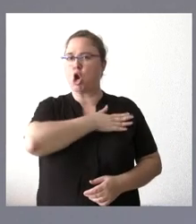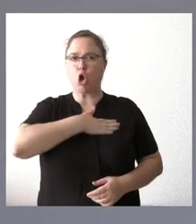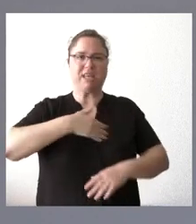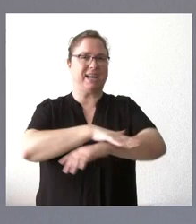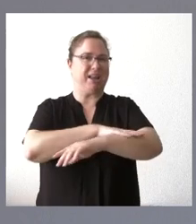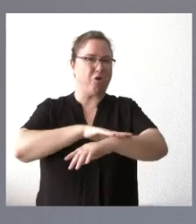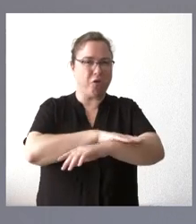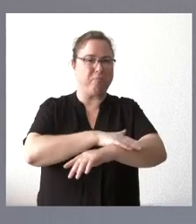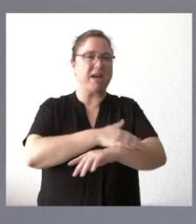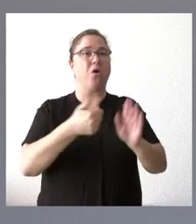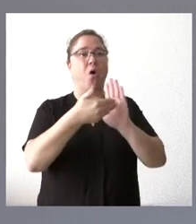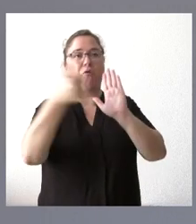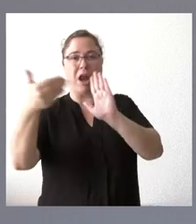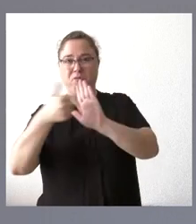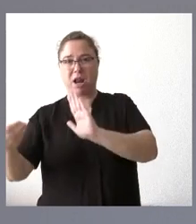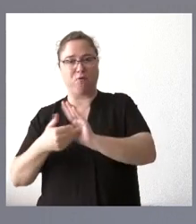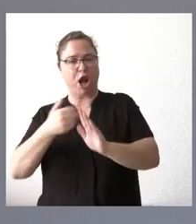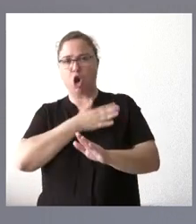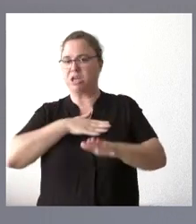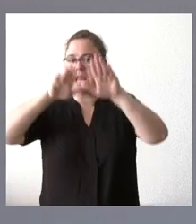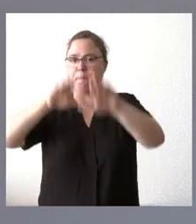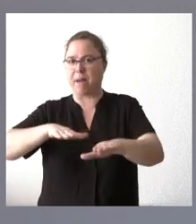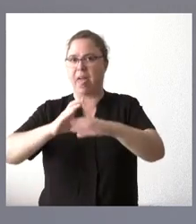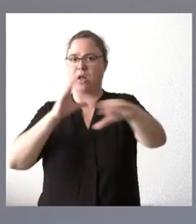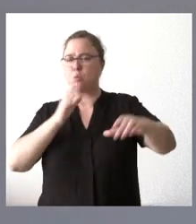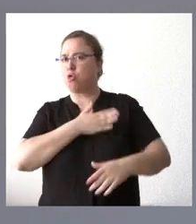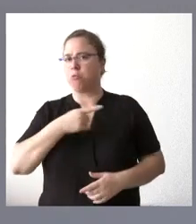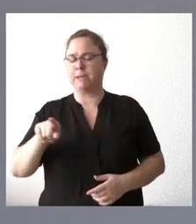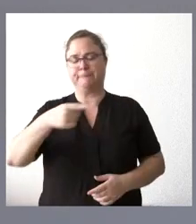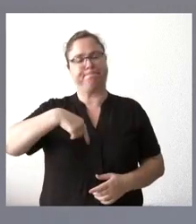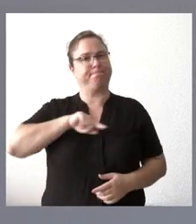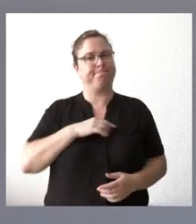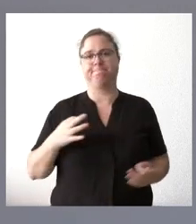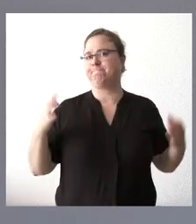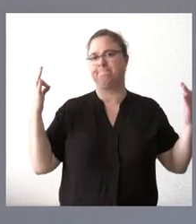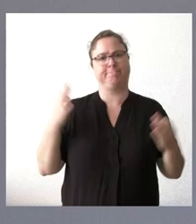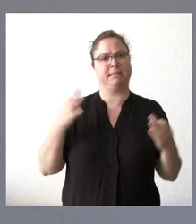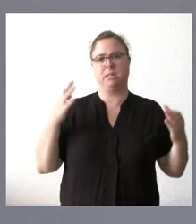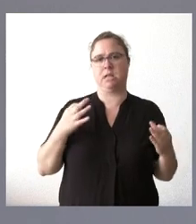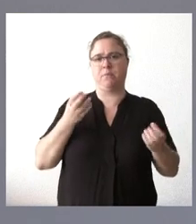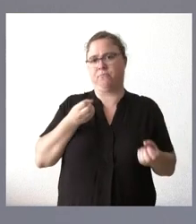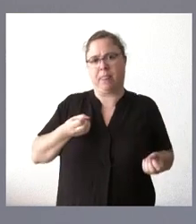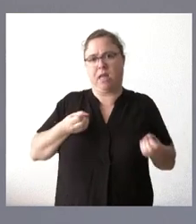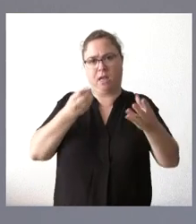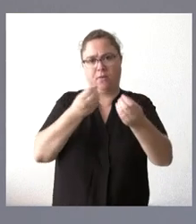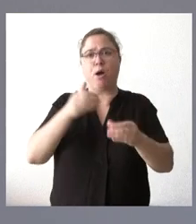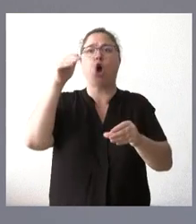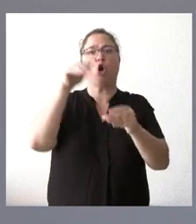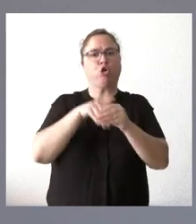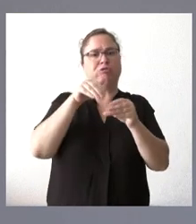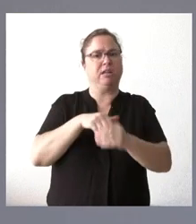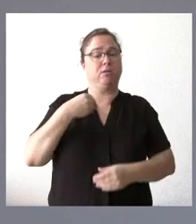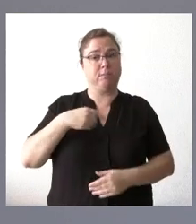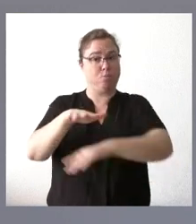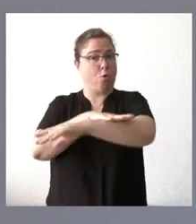eliminar ni una sola de las paradas de autobuses, es por lo que nos vemos en la obligación de informarles sobre el contenido de